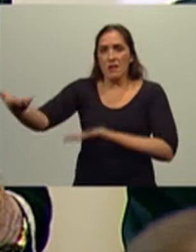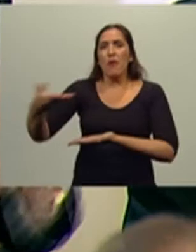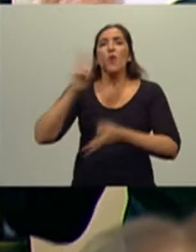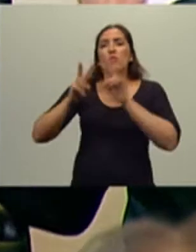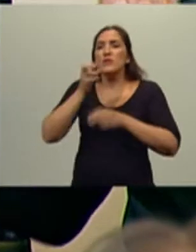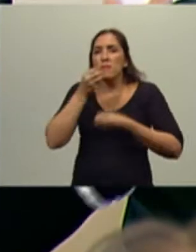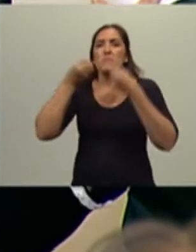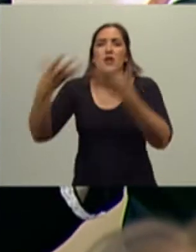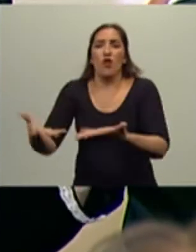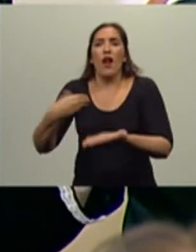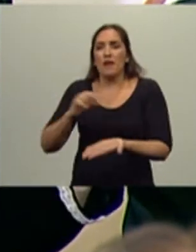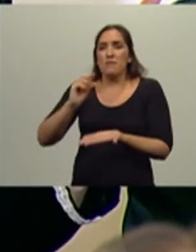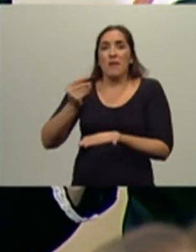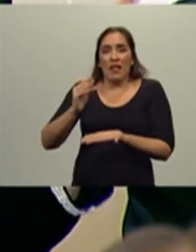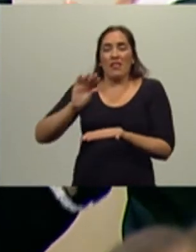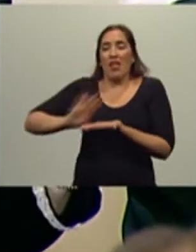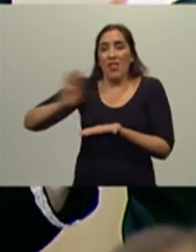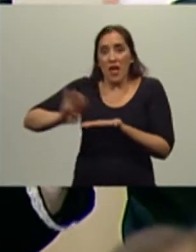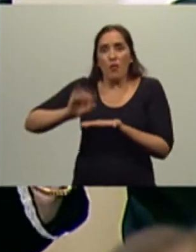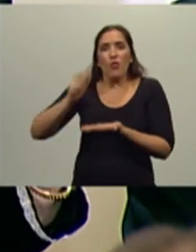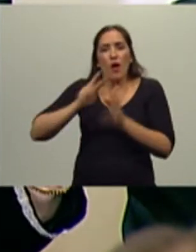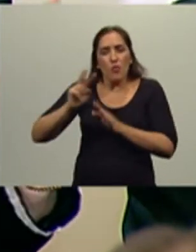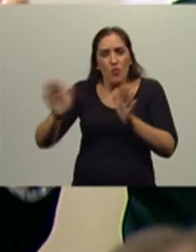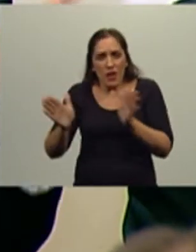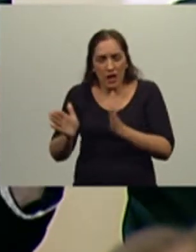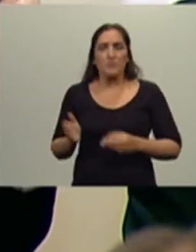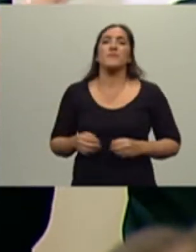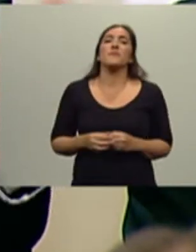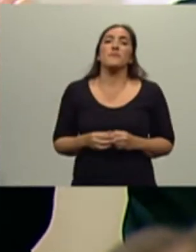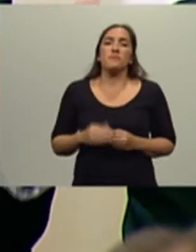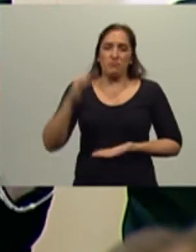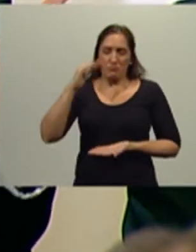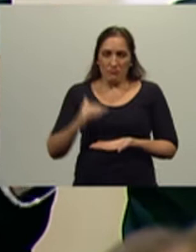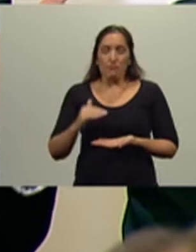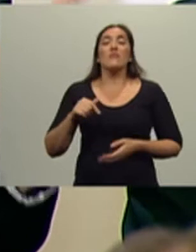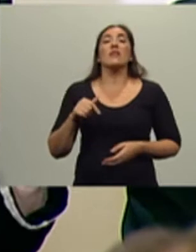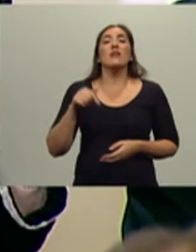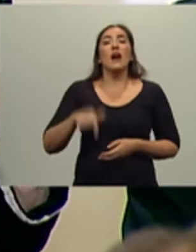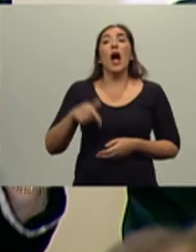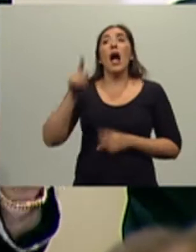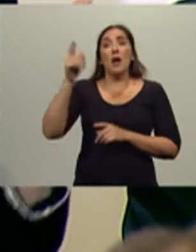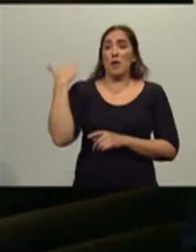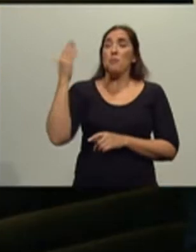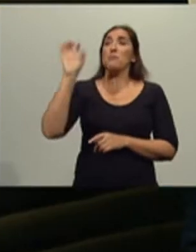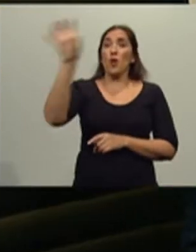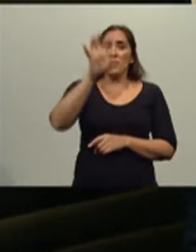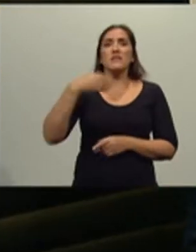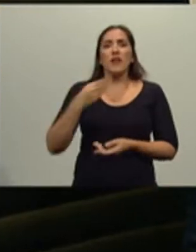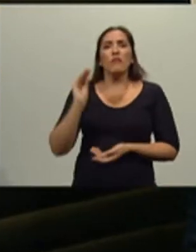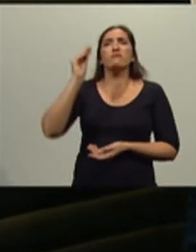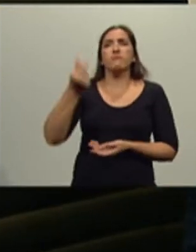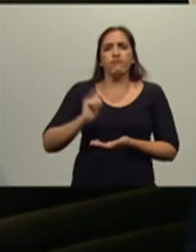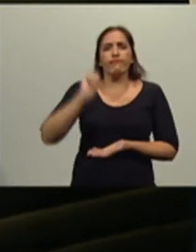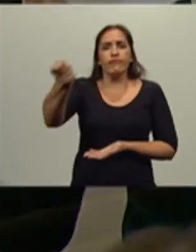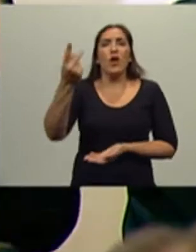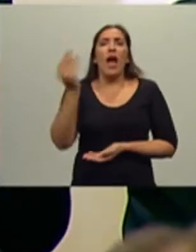mejorando. En el año 2013, las provincias de Más recibieron un adicional de 2.000 millones